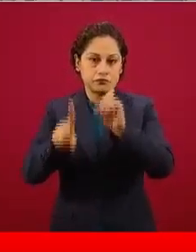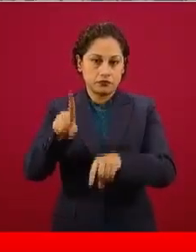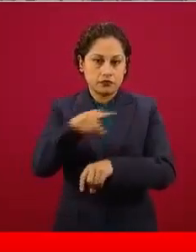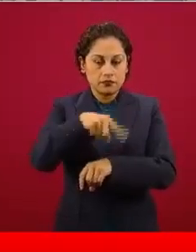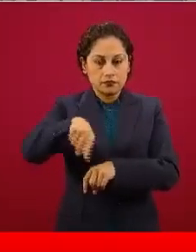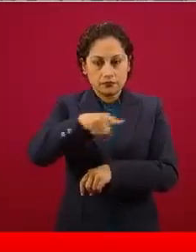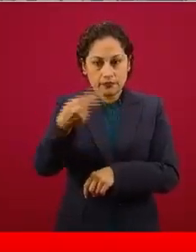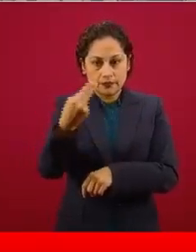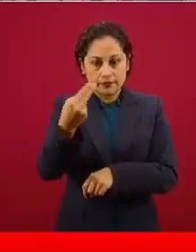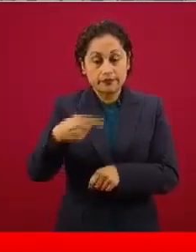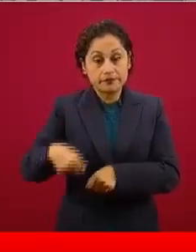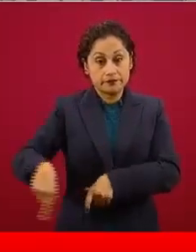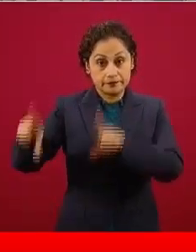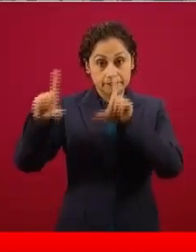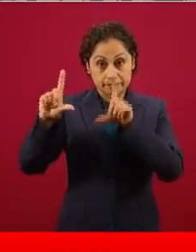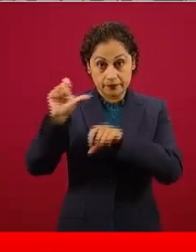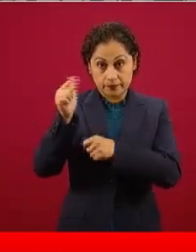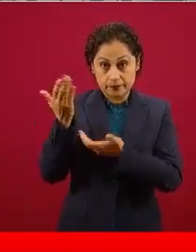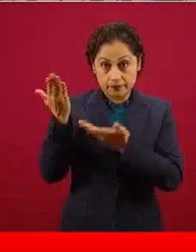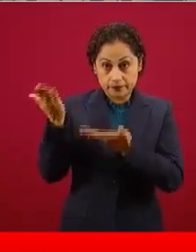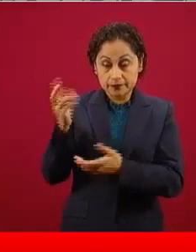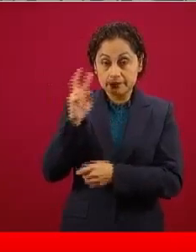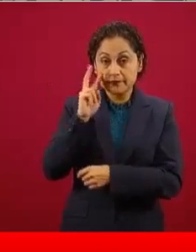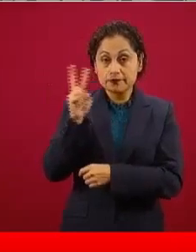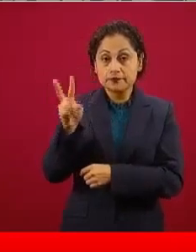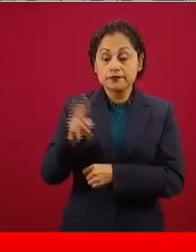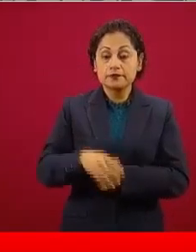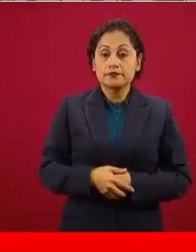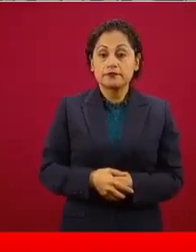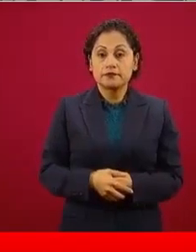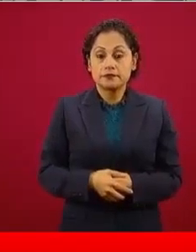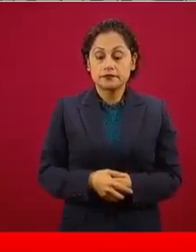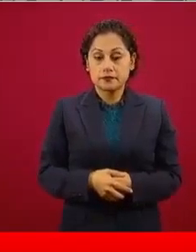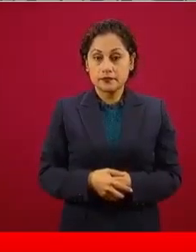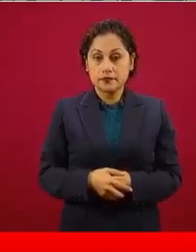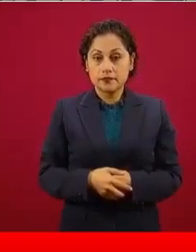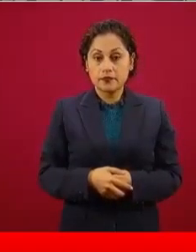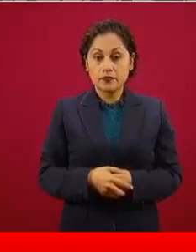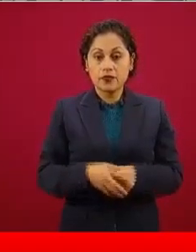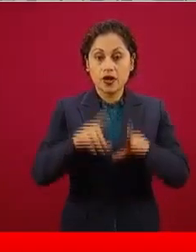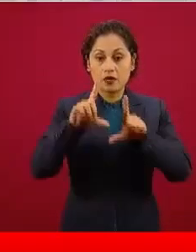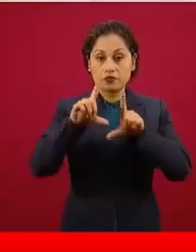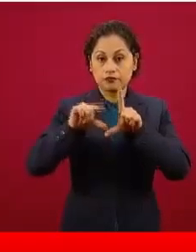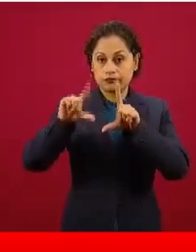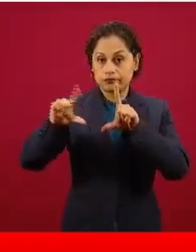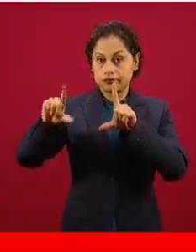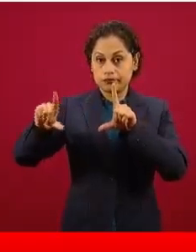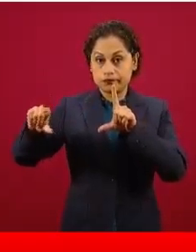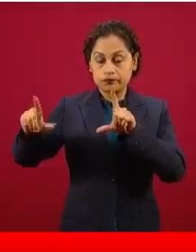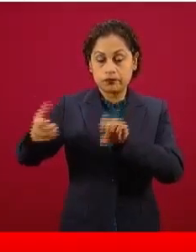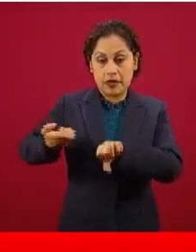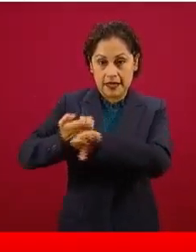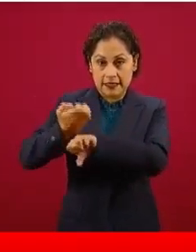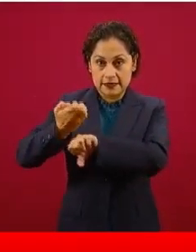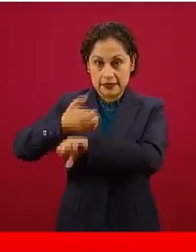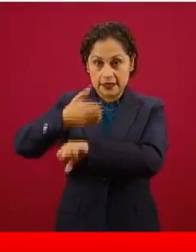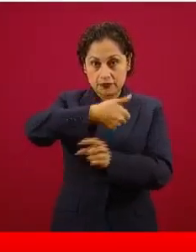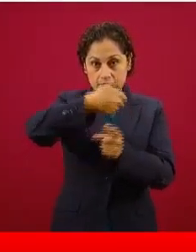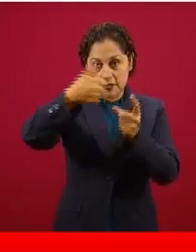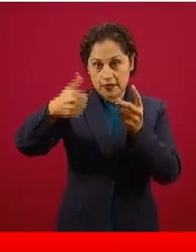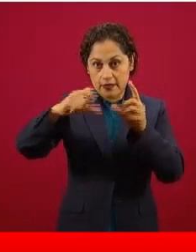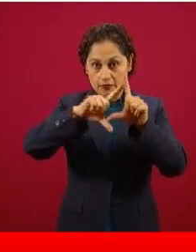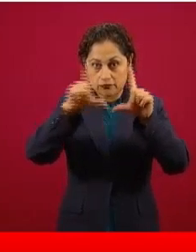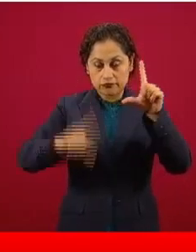Y vemos en este informe gráfico, cada una de las barras representa una entidad federativa, la última es la nacional,